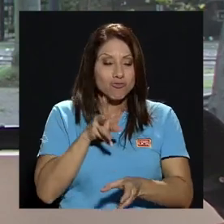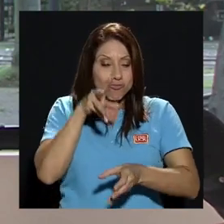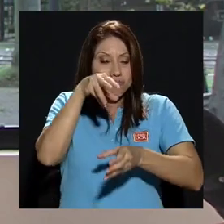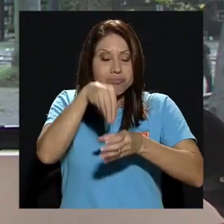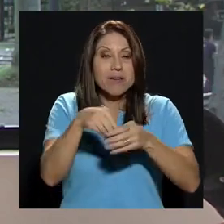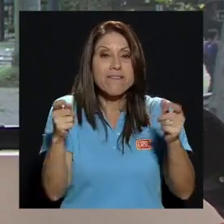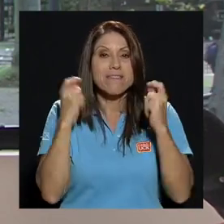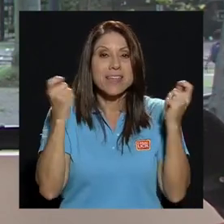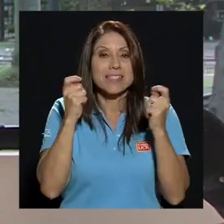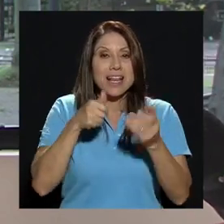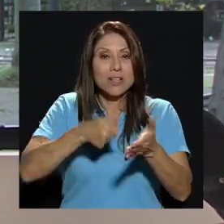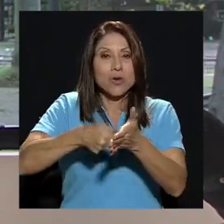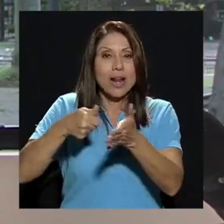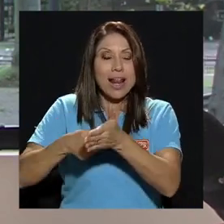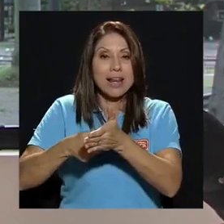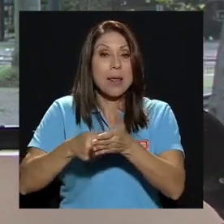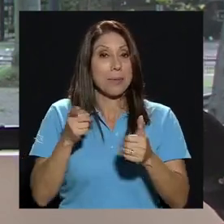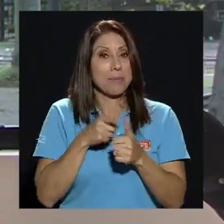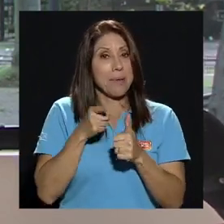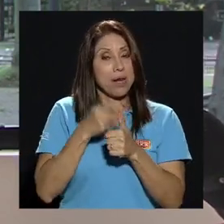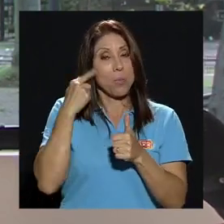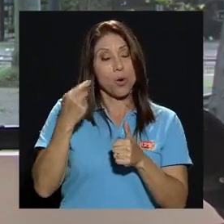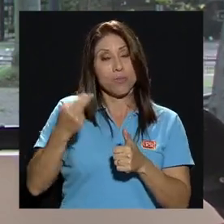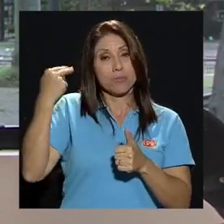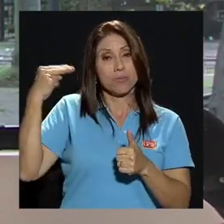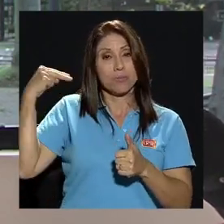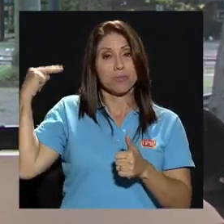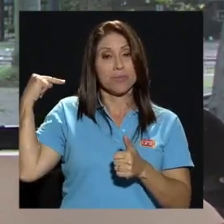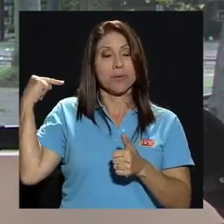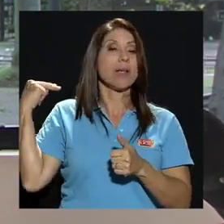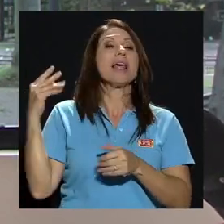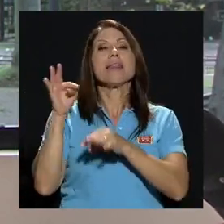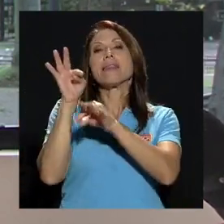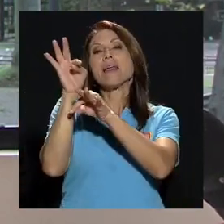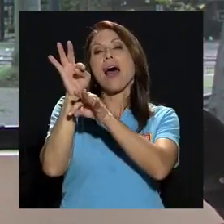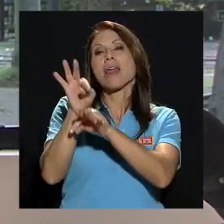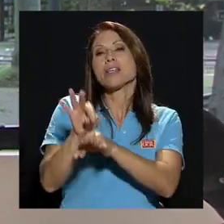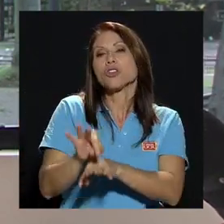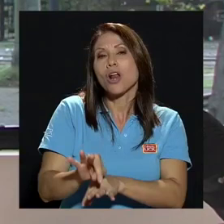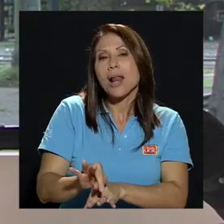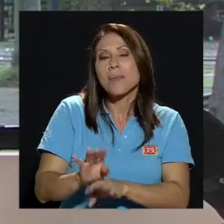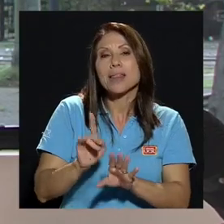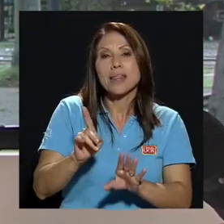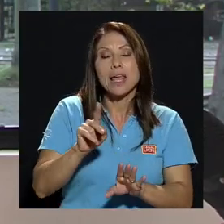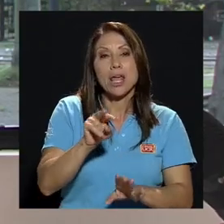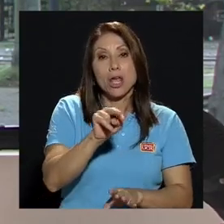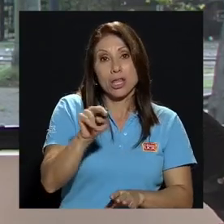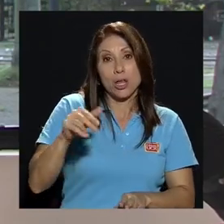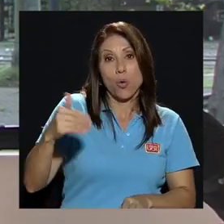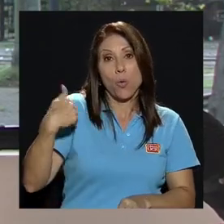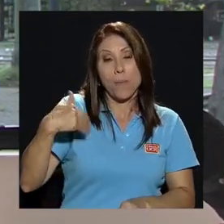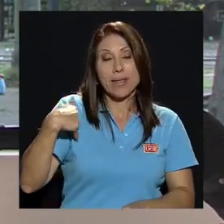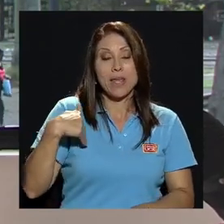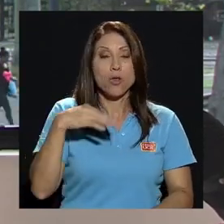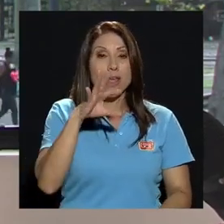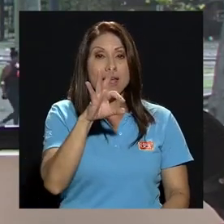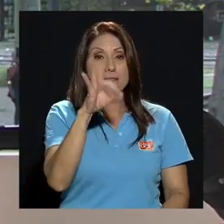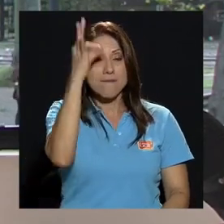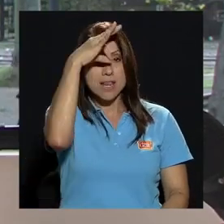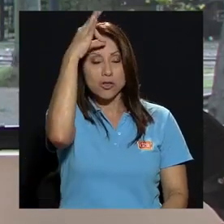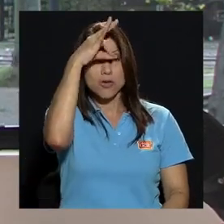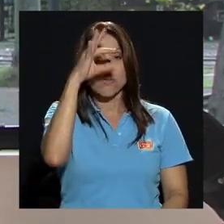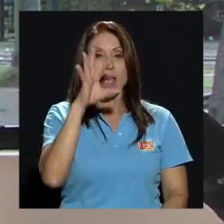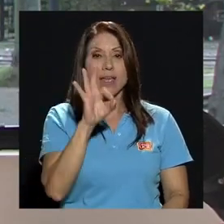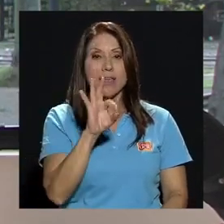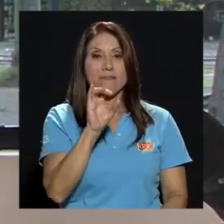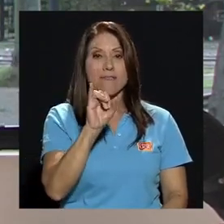primero por una razón histórica tradicionalmente es un compañero de filosofía o filología que va al consejo y esta es la primera vez que